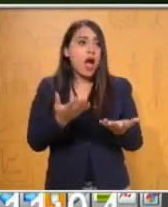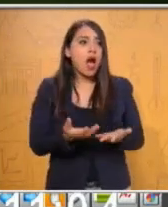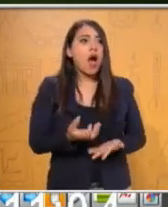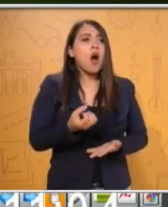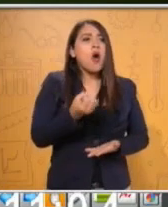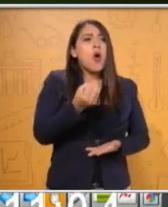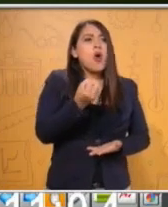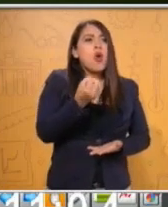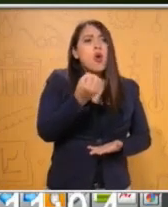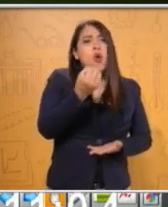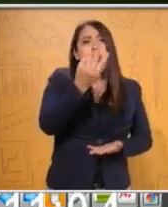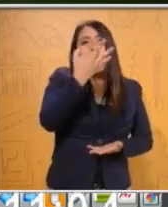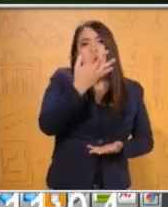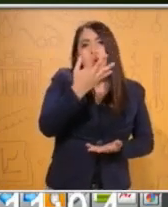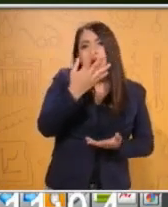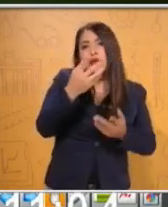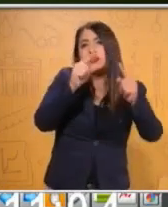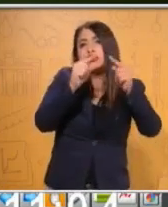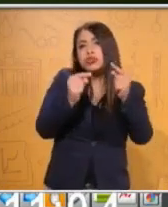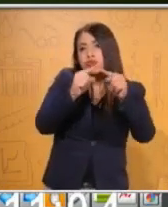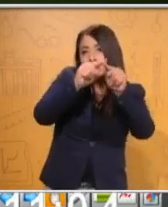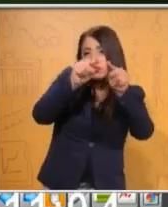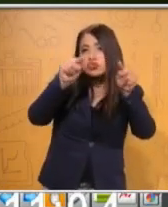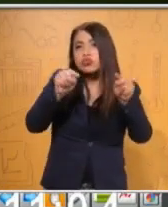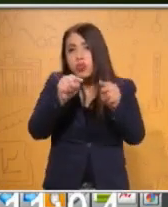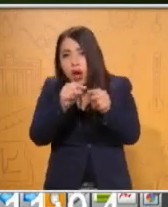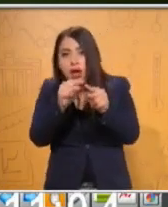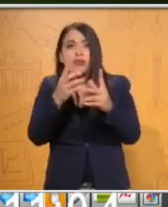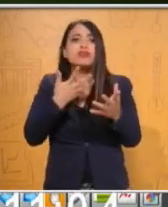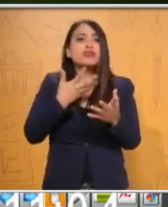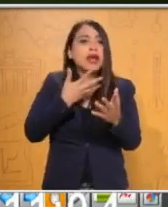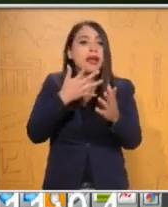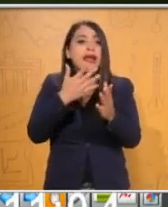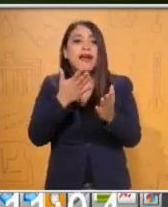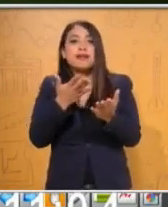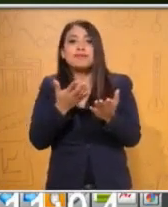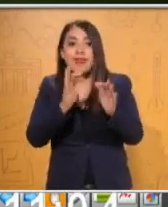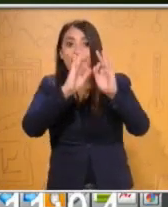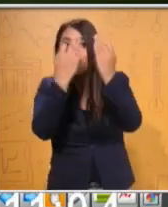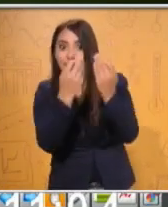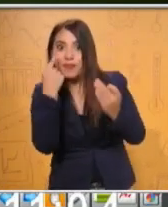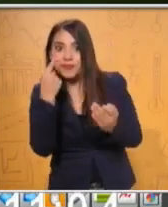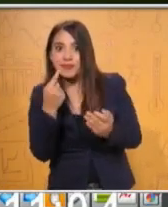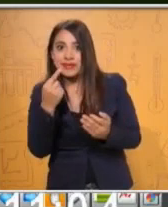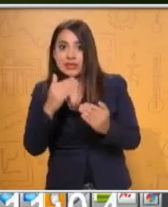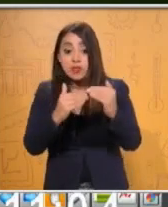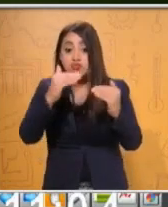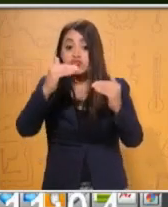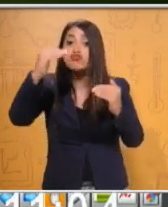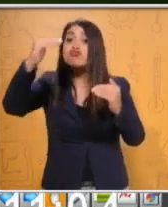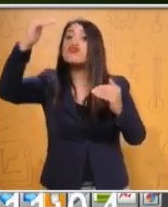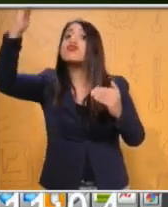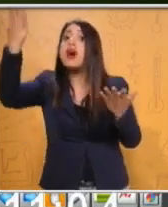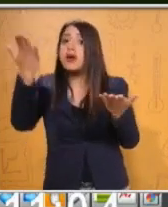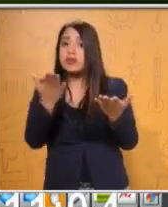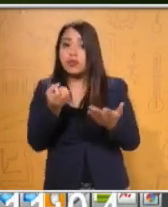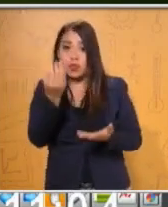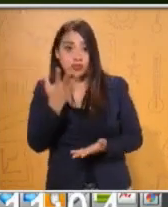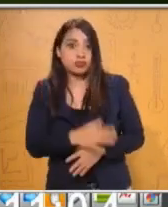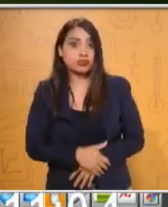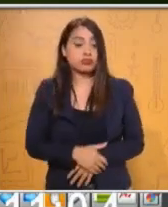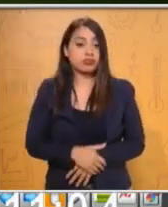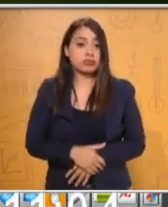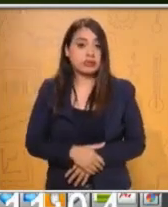aumentando la figura? Observa, recuerda que estamos en tercer año en matemáticas. En esta sucesión se le va